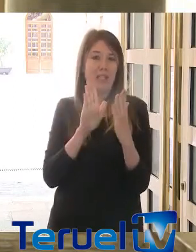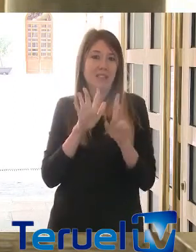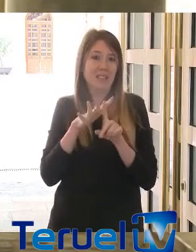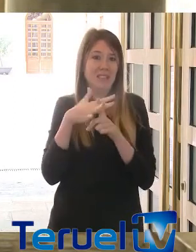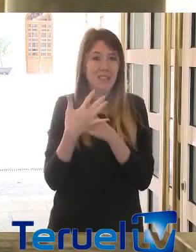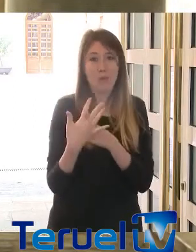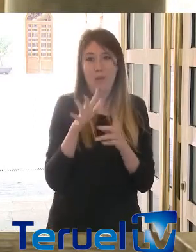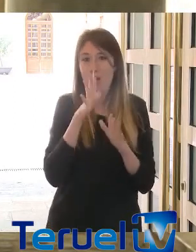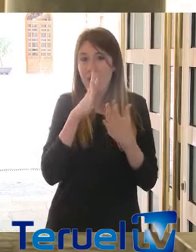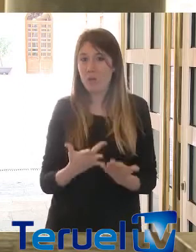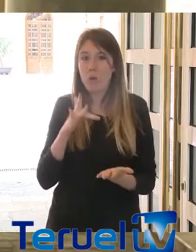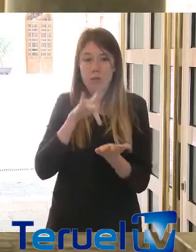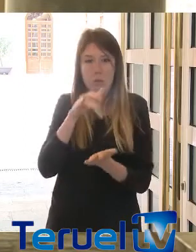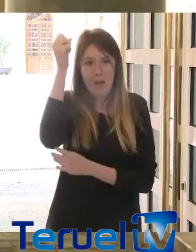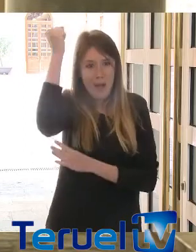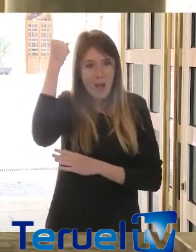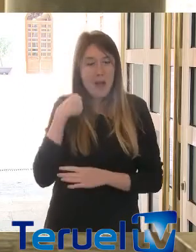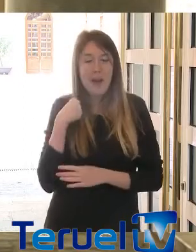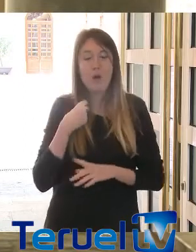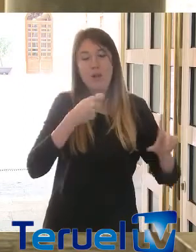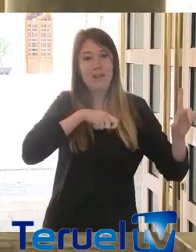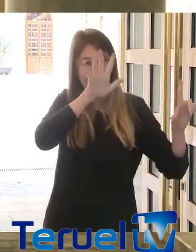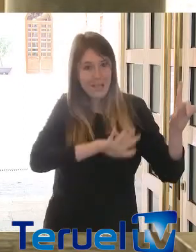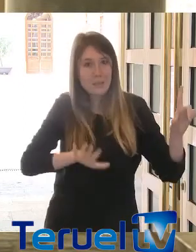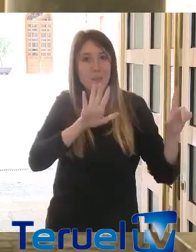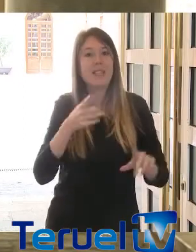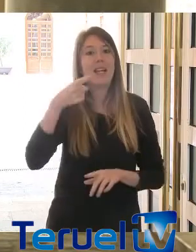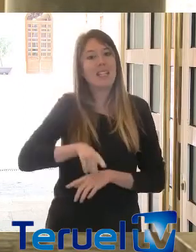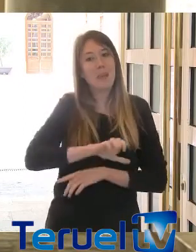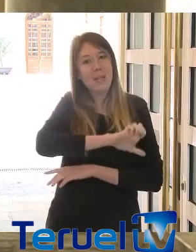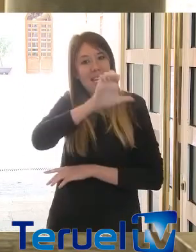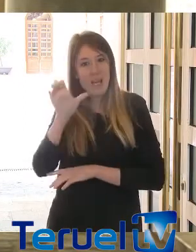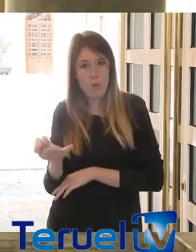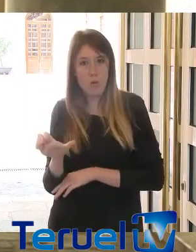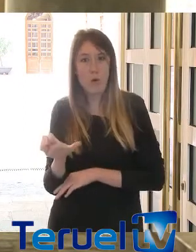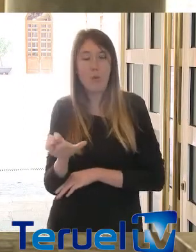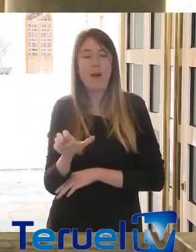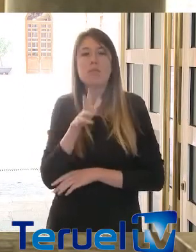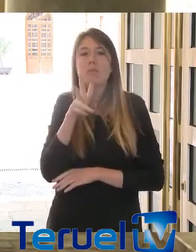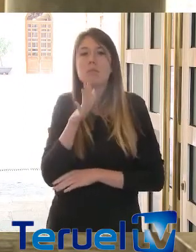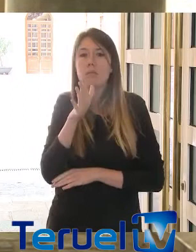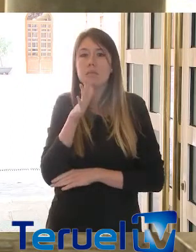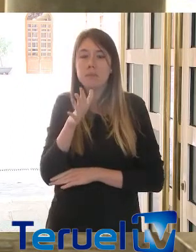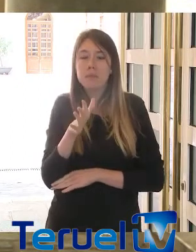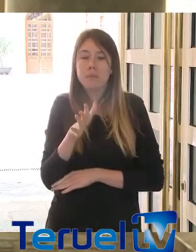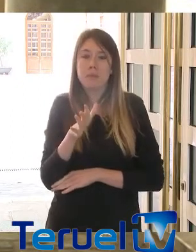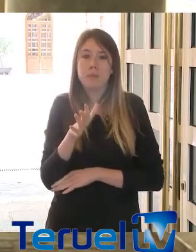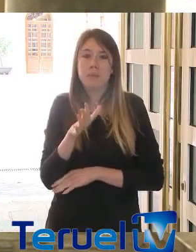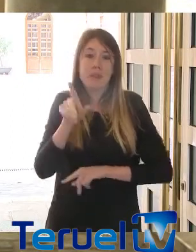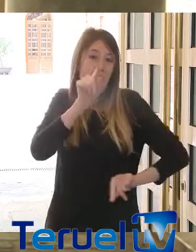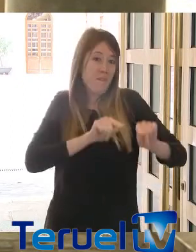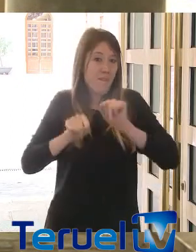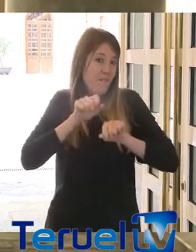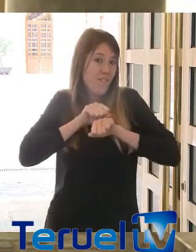por la que atraviesa la comunidad toda España y buena parte de Europa, ocasionada por un